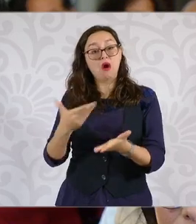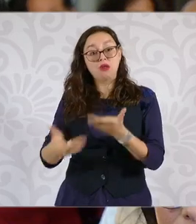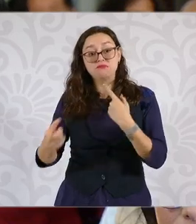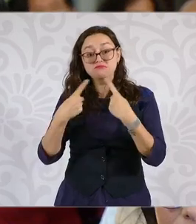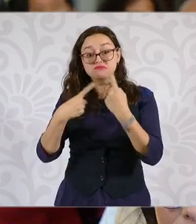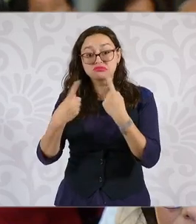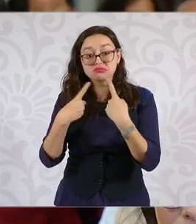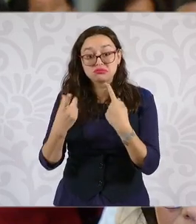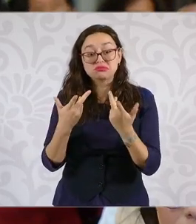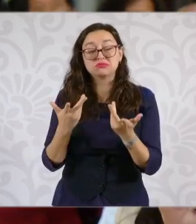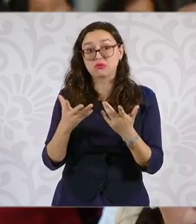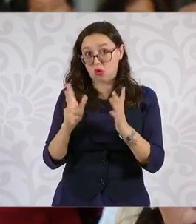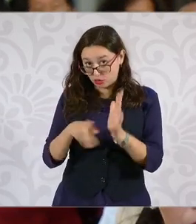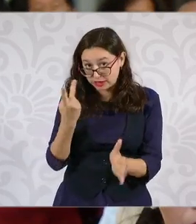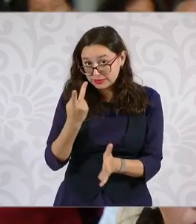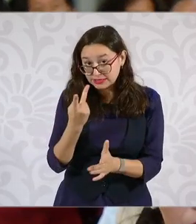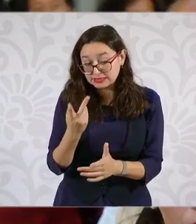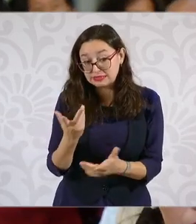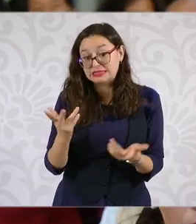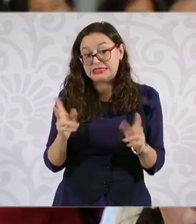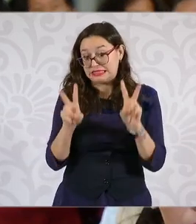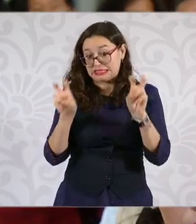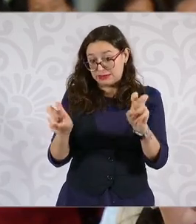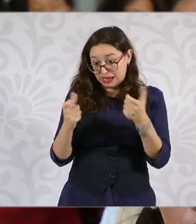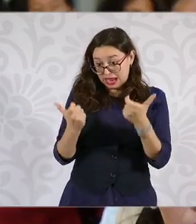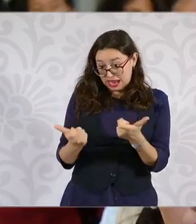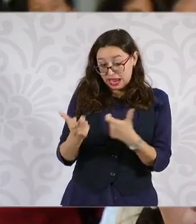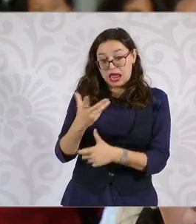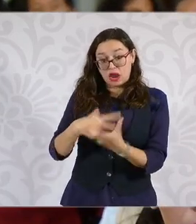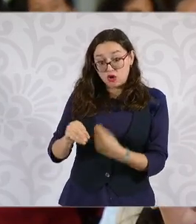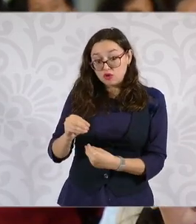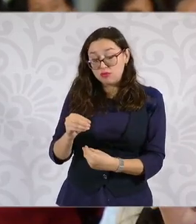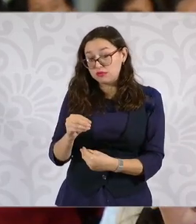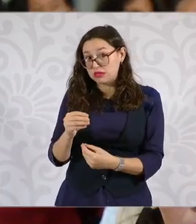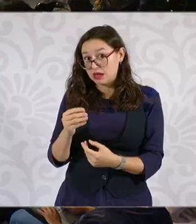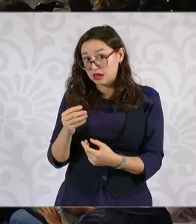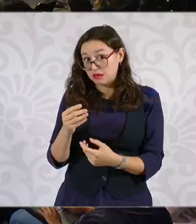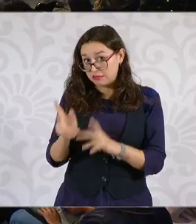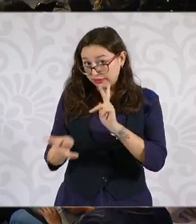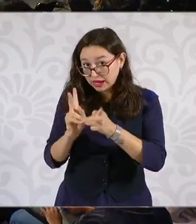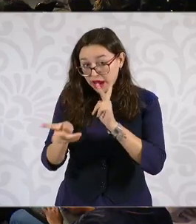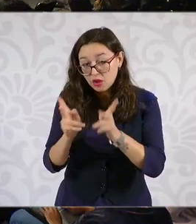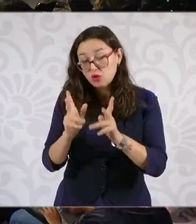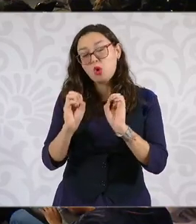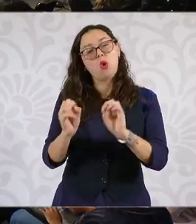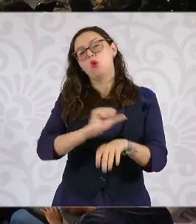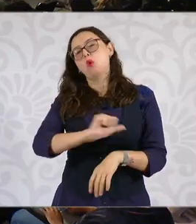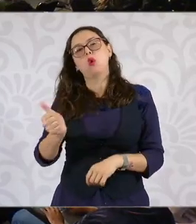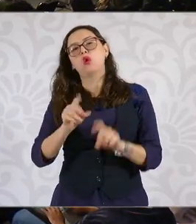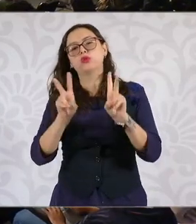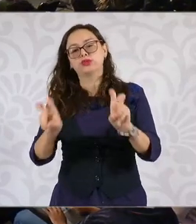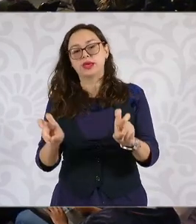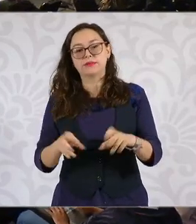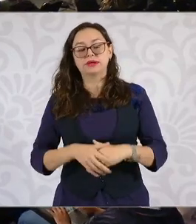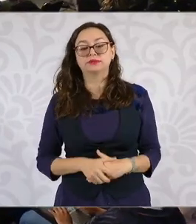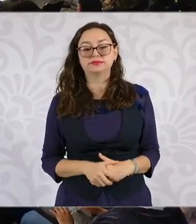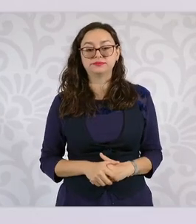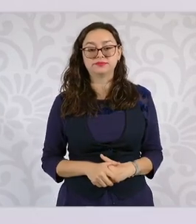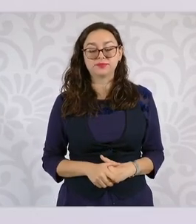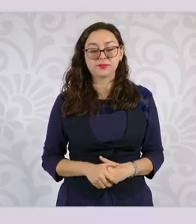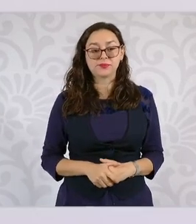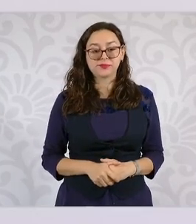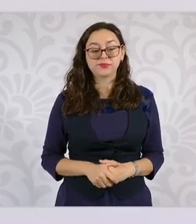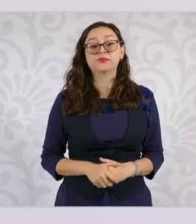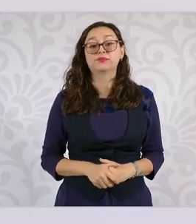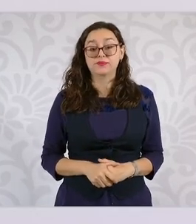económico hablando de otro tema el día de ayer. Sí, fue una muy buena